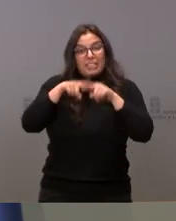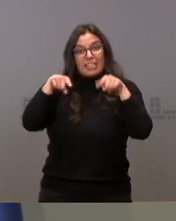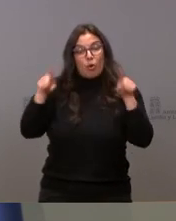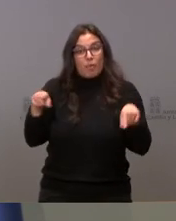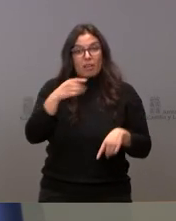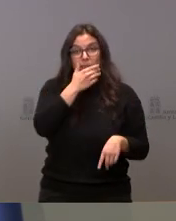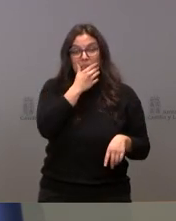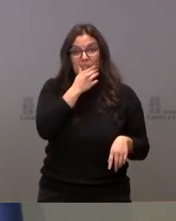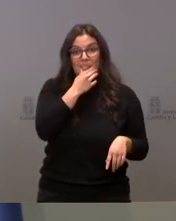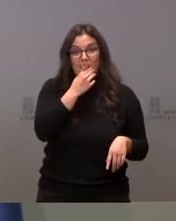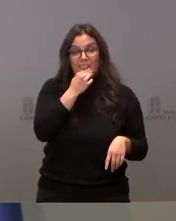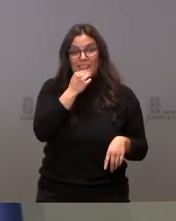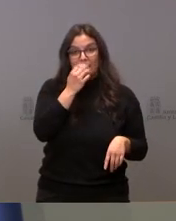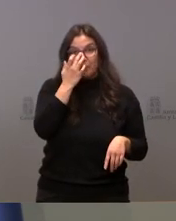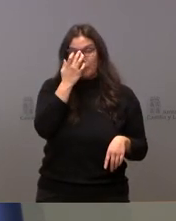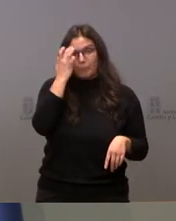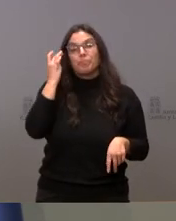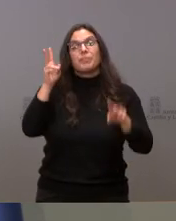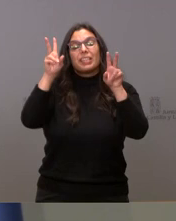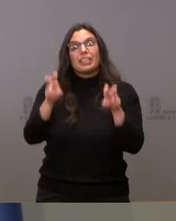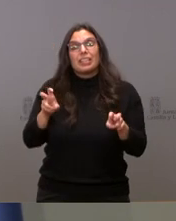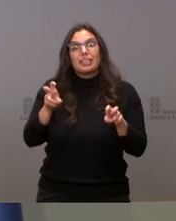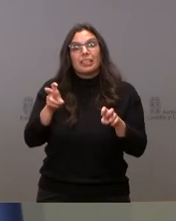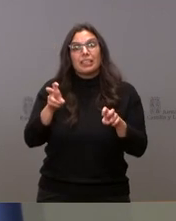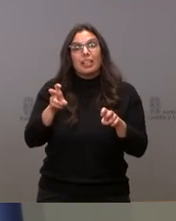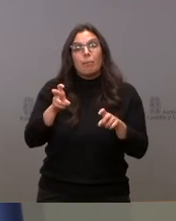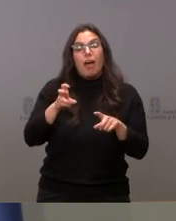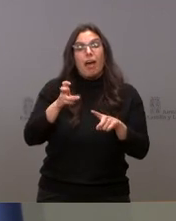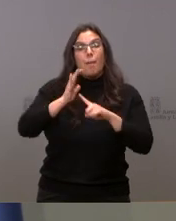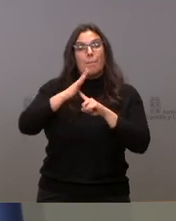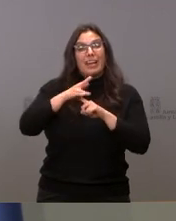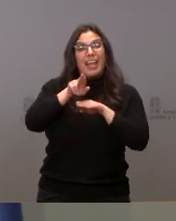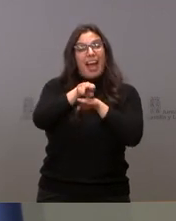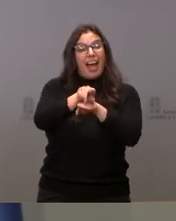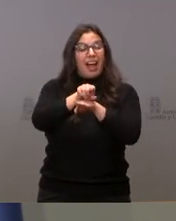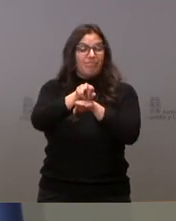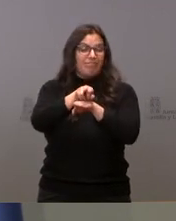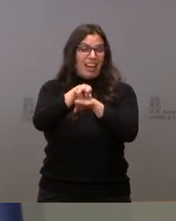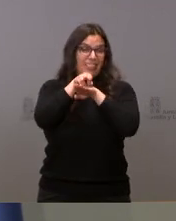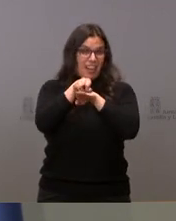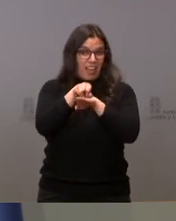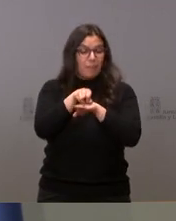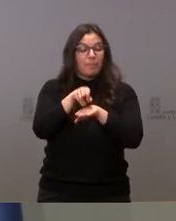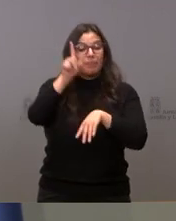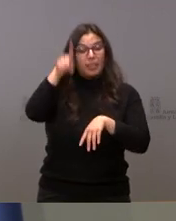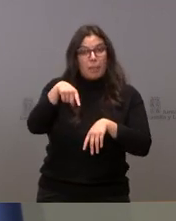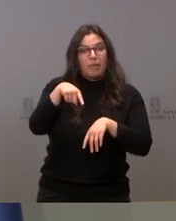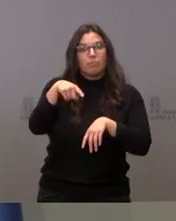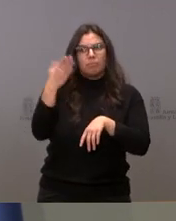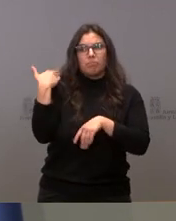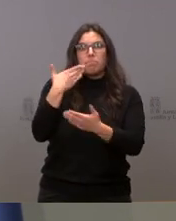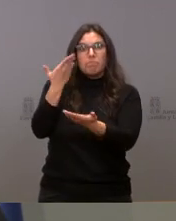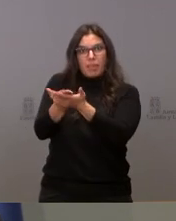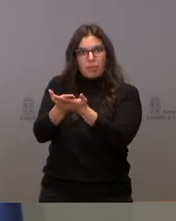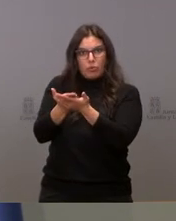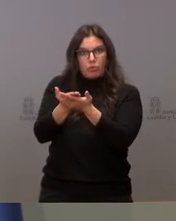a raíz del asunto del parque de artillería. Si no recuerdo mal, también hicimos una petición para que esto no se